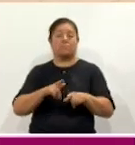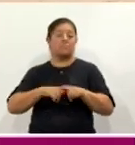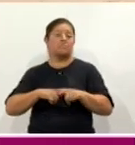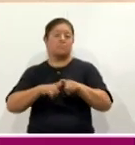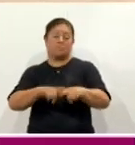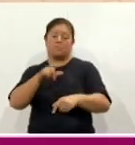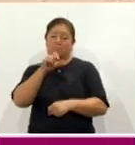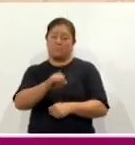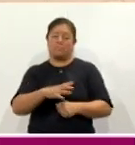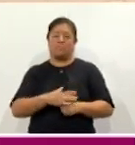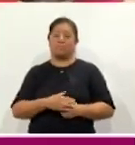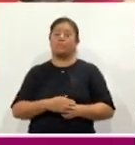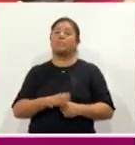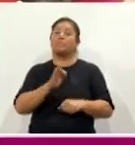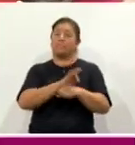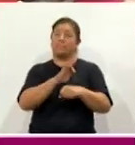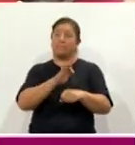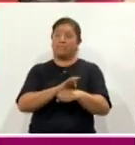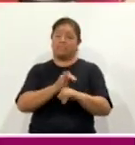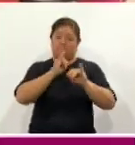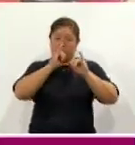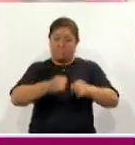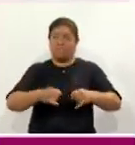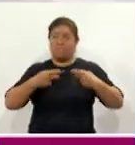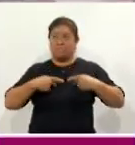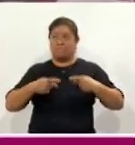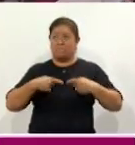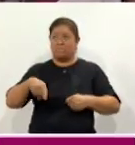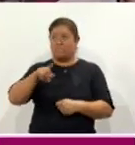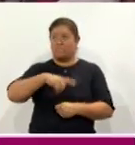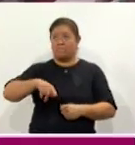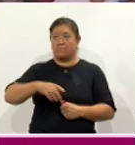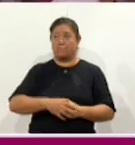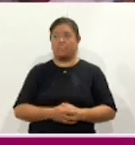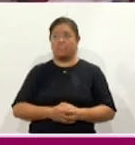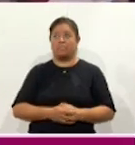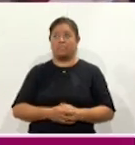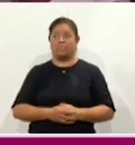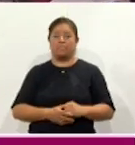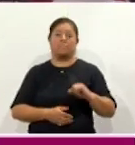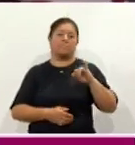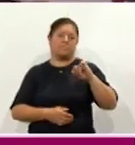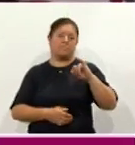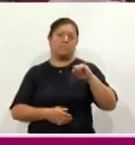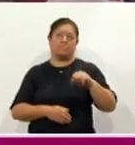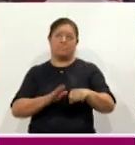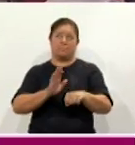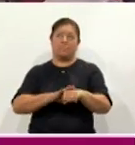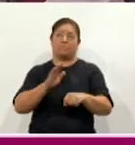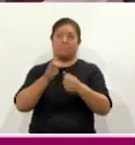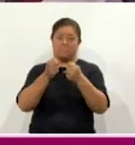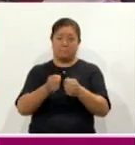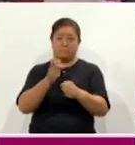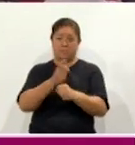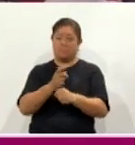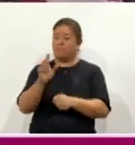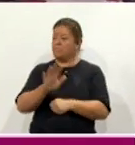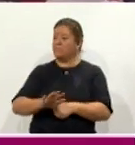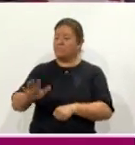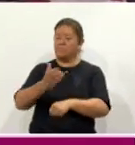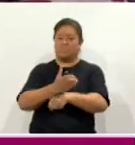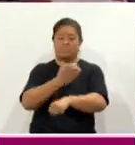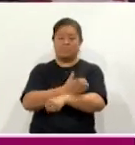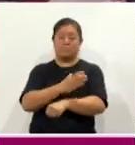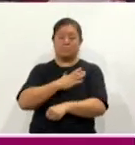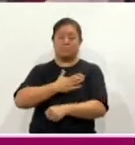todo para proteger la integridad física de las personas. Exactamente, la mayor seguridad para todos los compañeros que van a